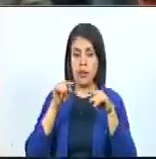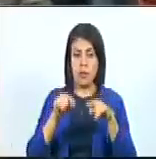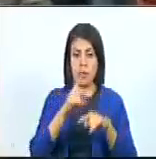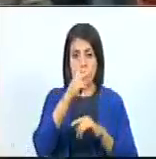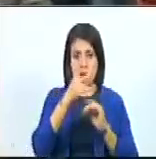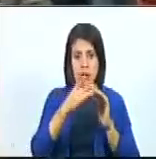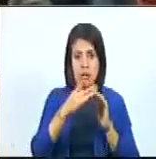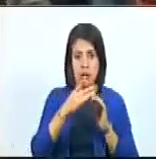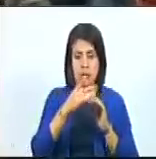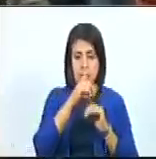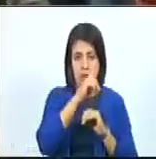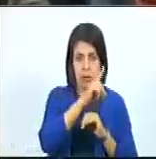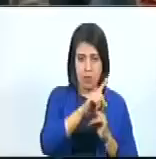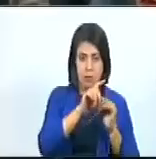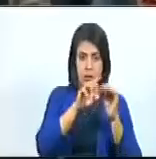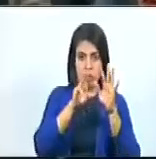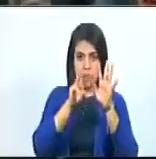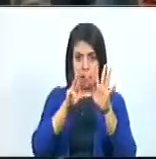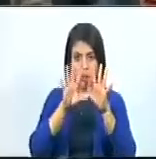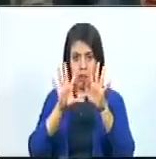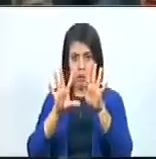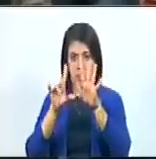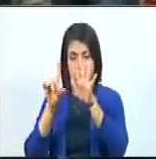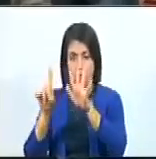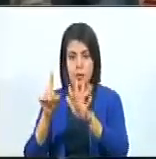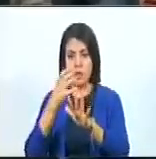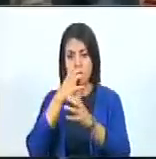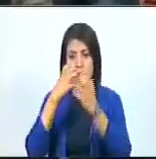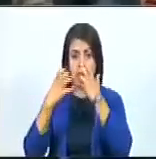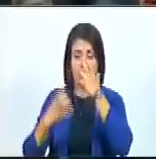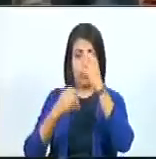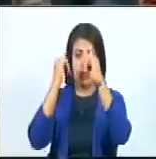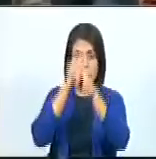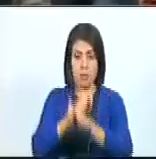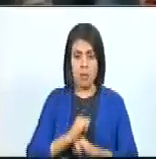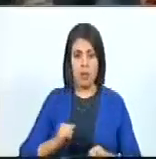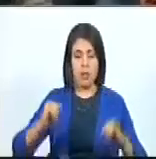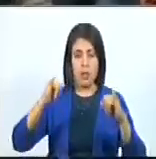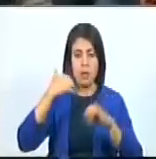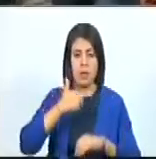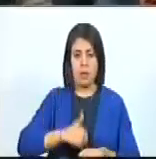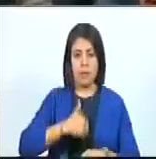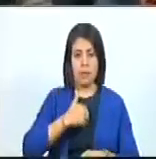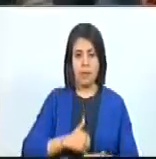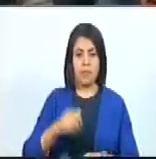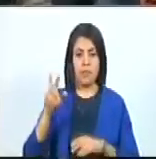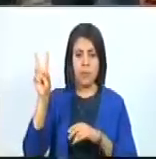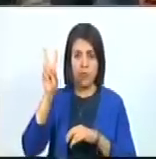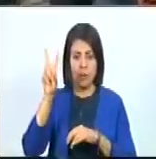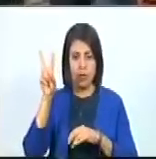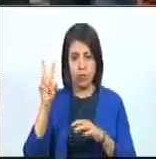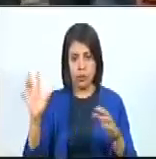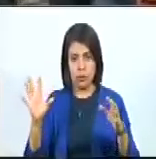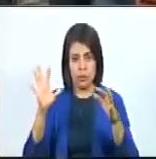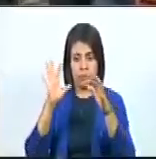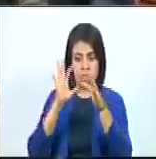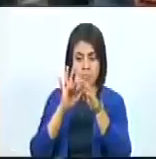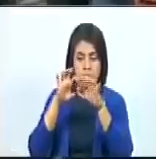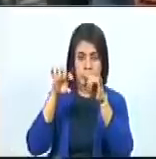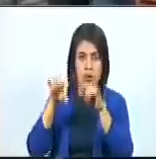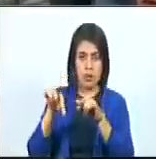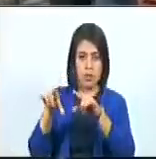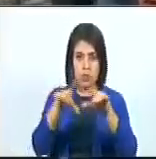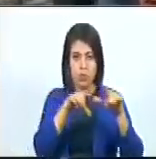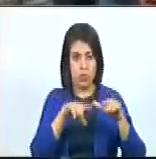1816 con la declaración de independencia. Argentina y Venezuela de estos